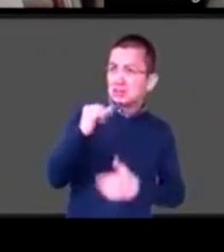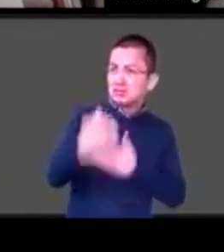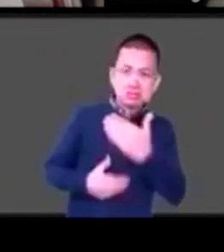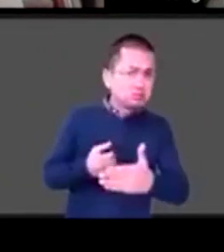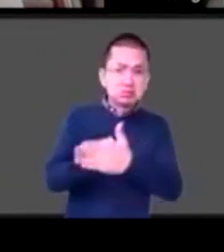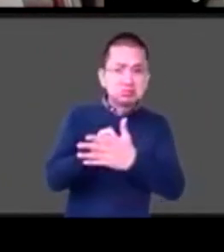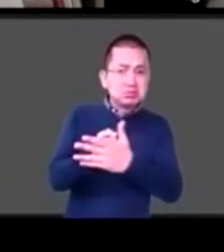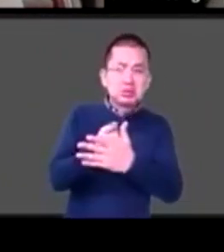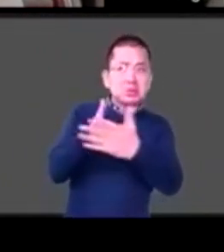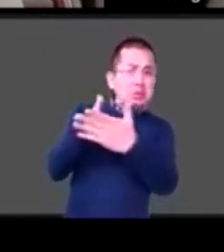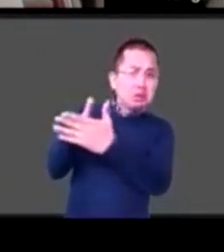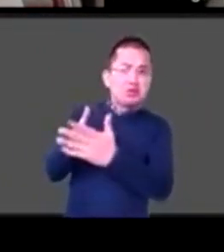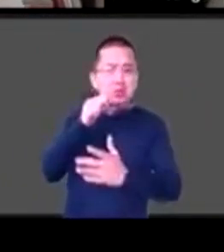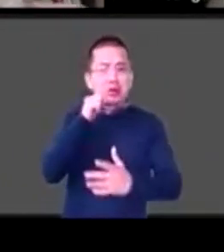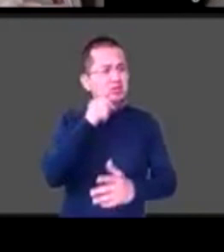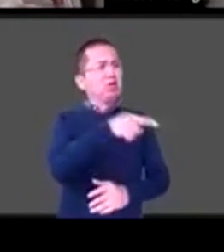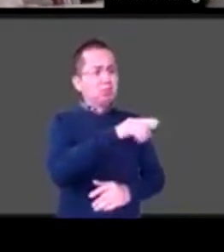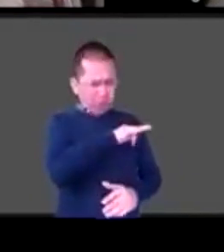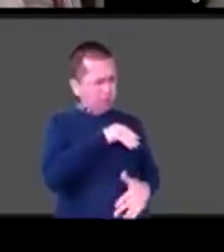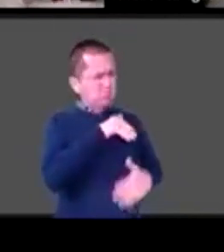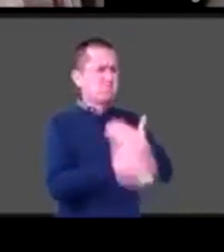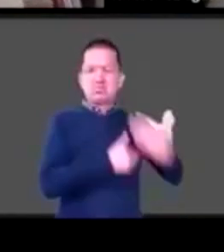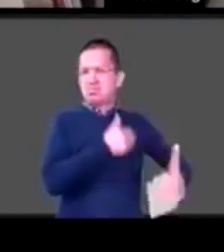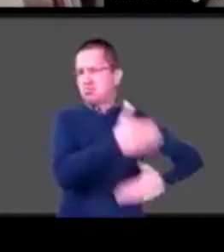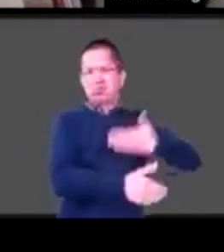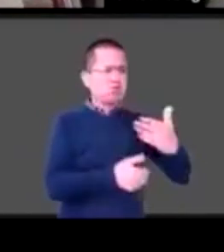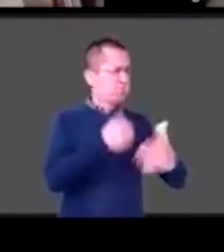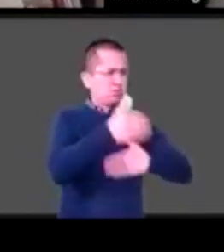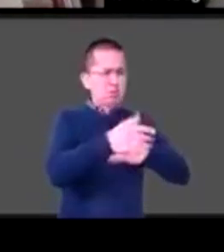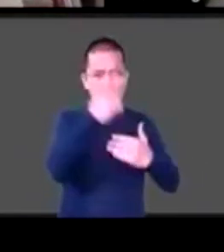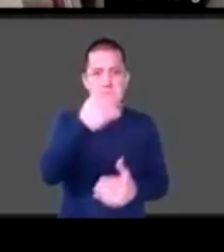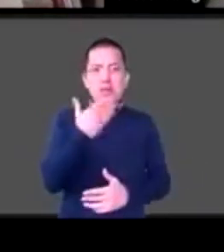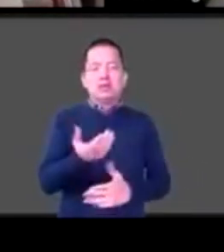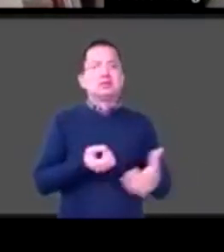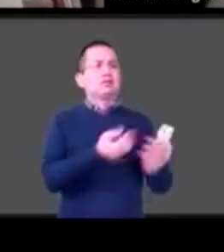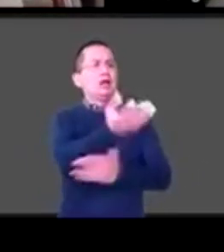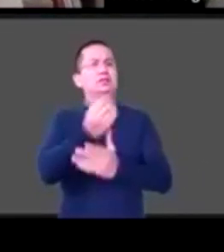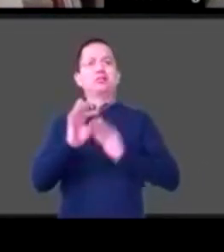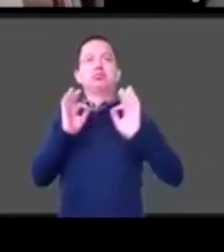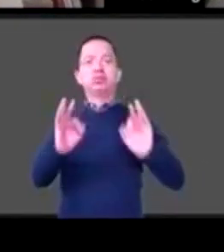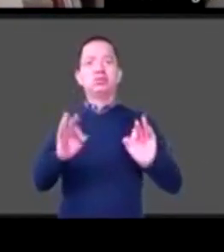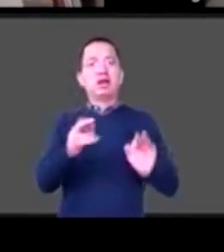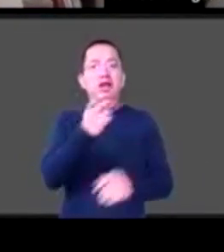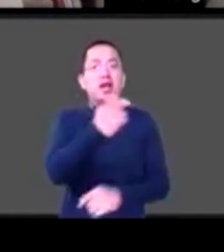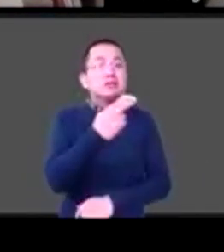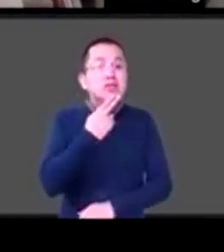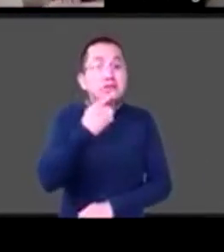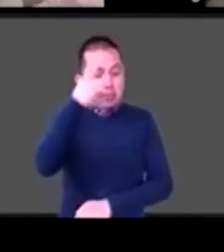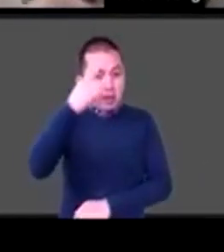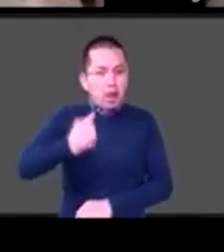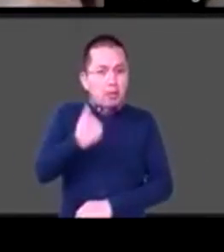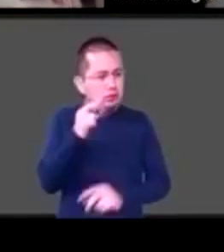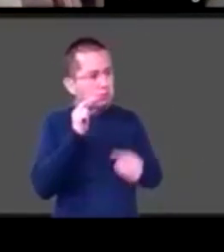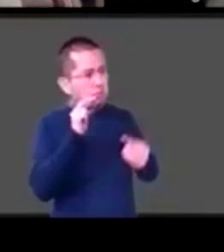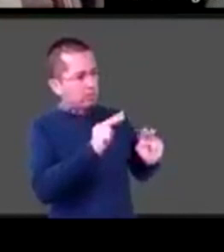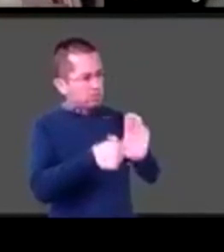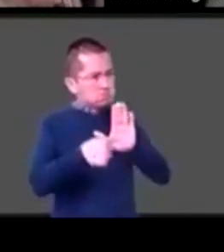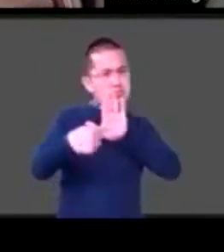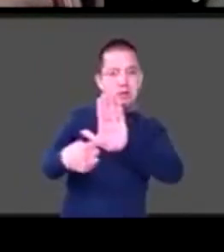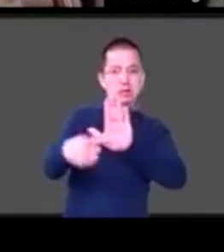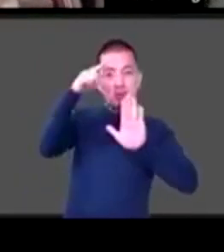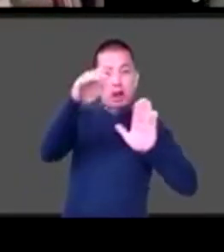de eso salir y que el mundo se pueda volver más incluyente y eliminar las barreras para todos